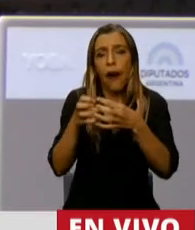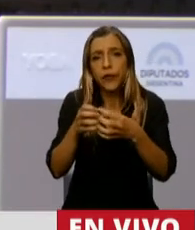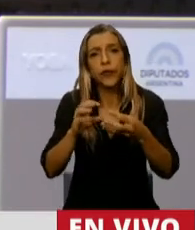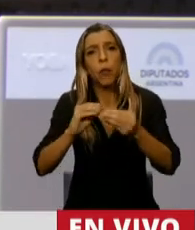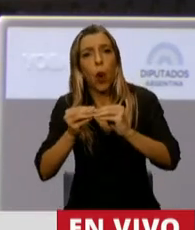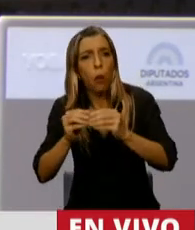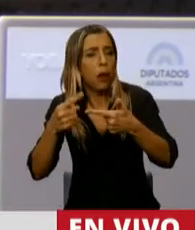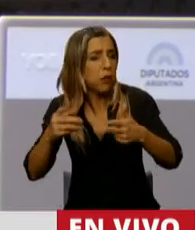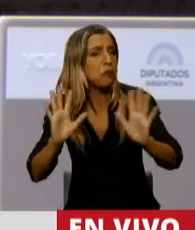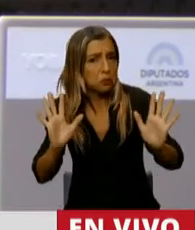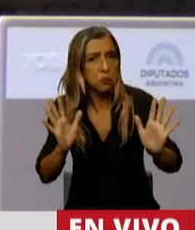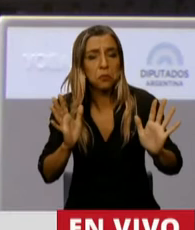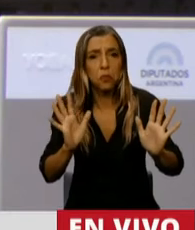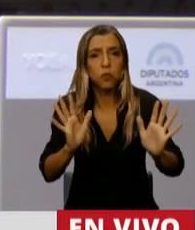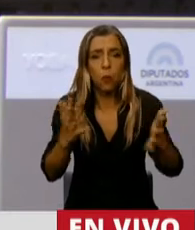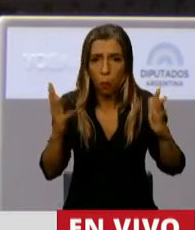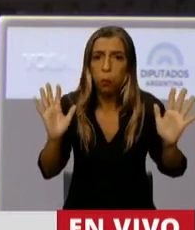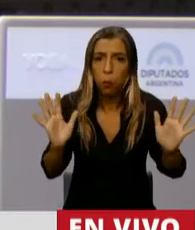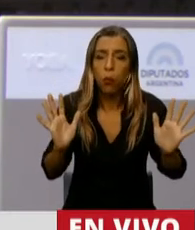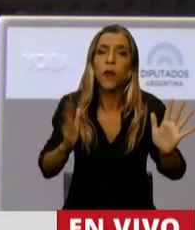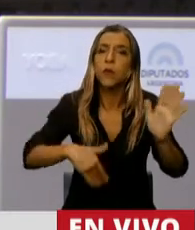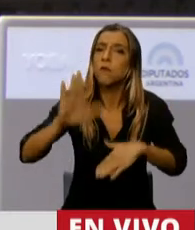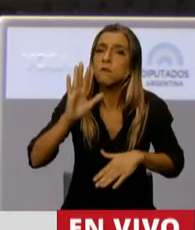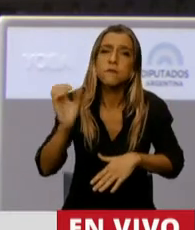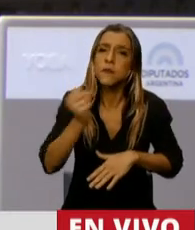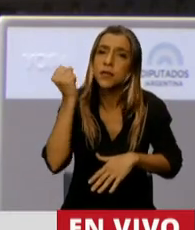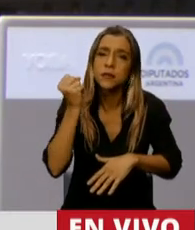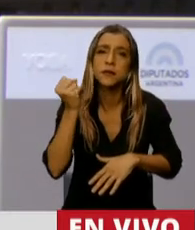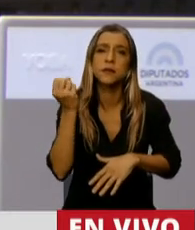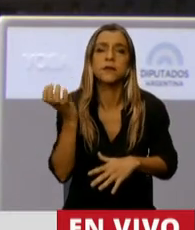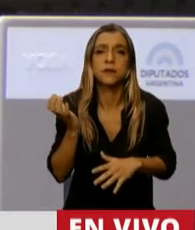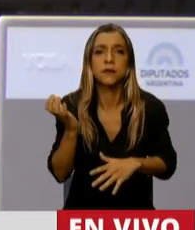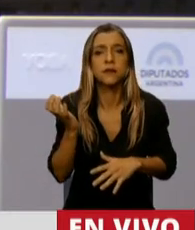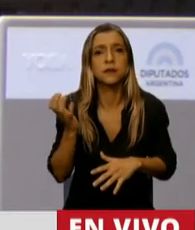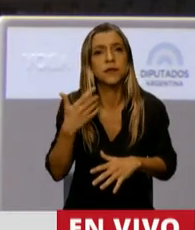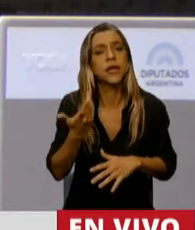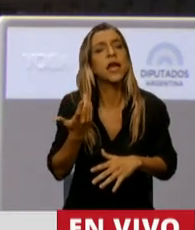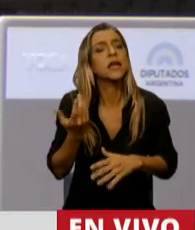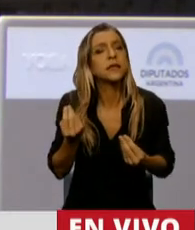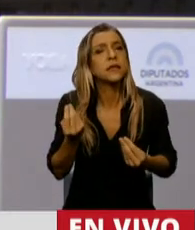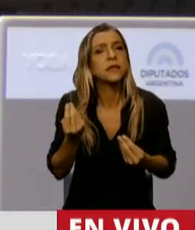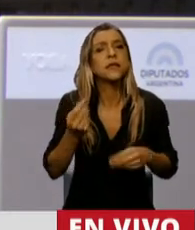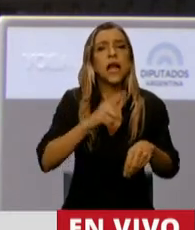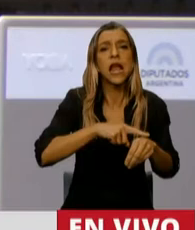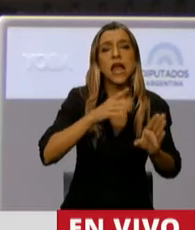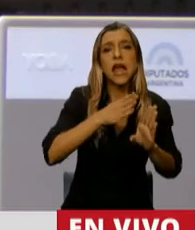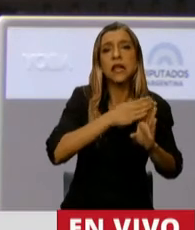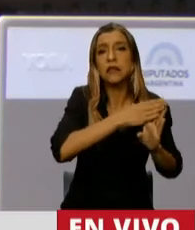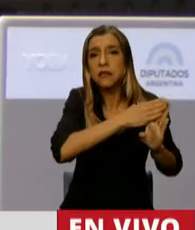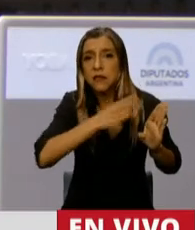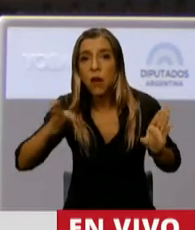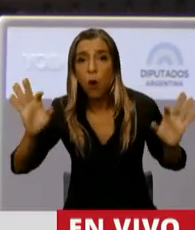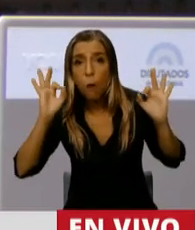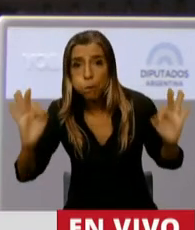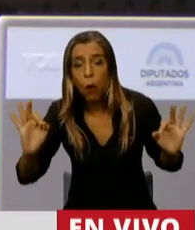Hay lo que más define qué es el ciclo terminado. El ciclo terminado